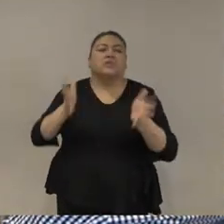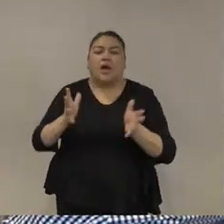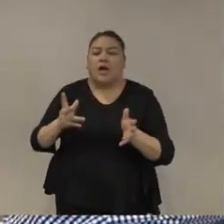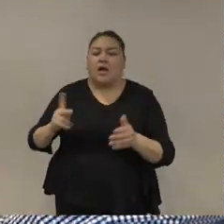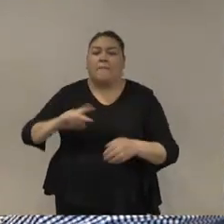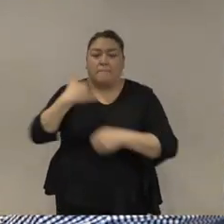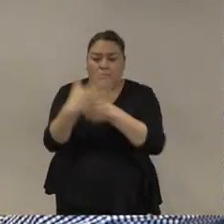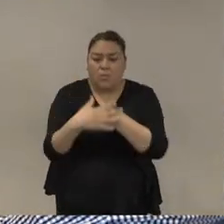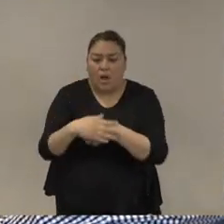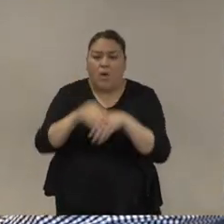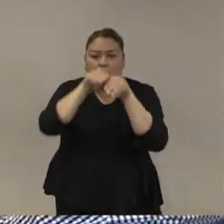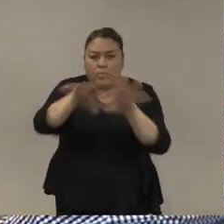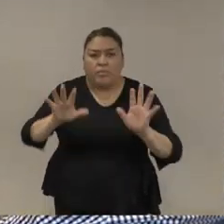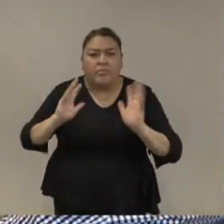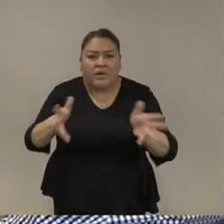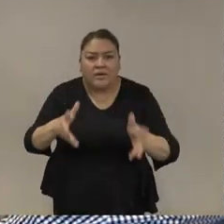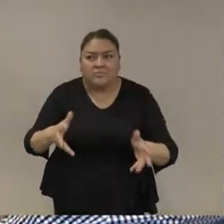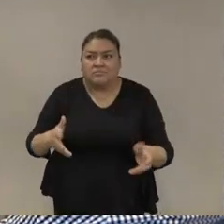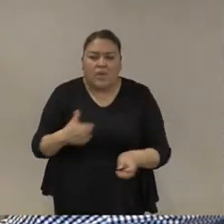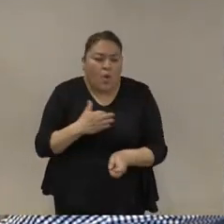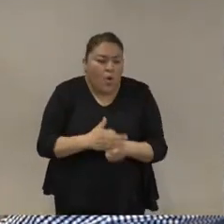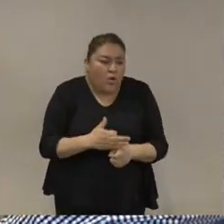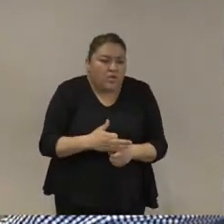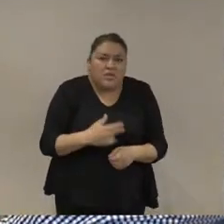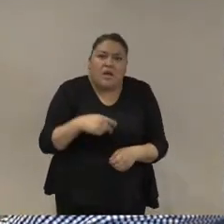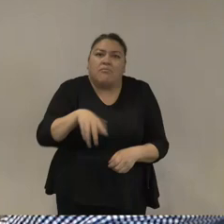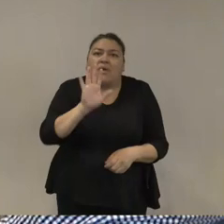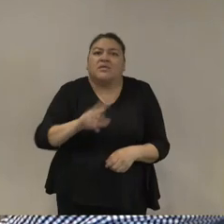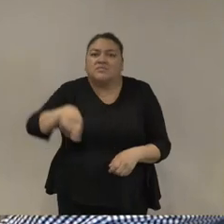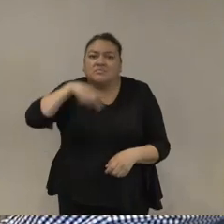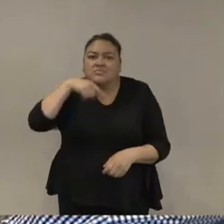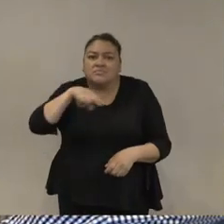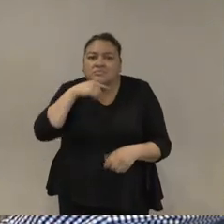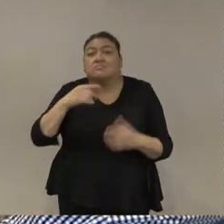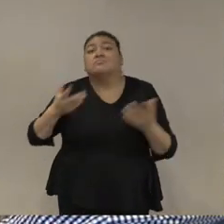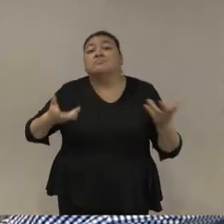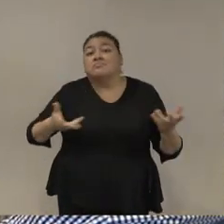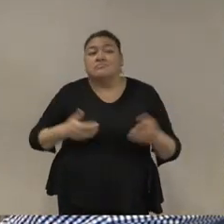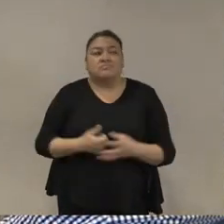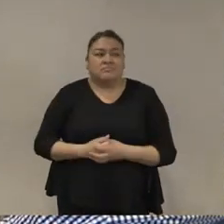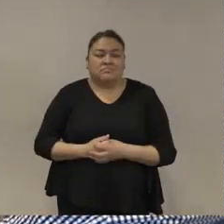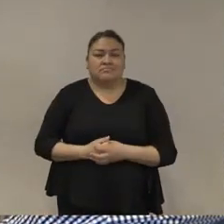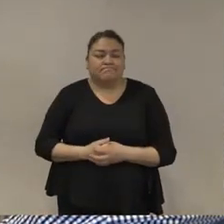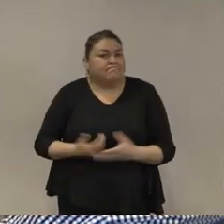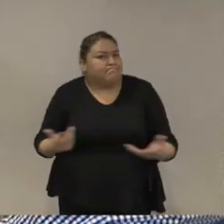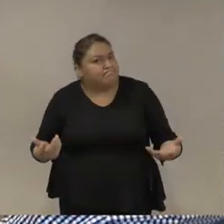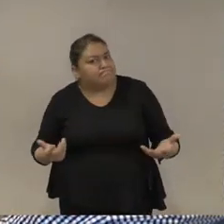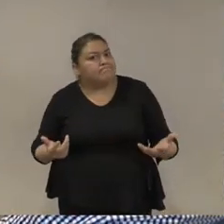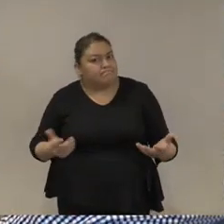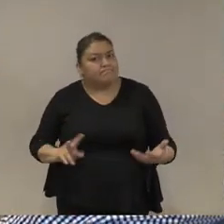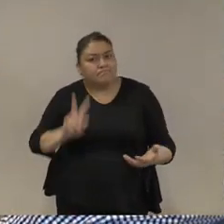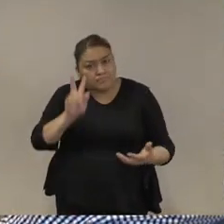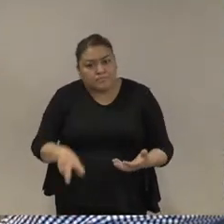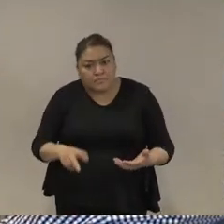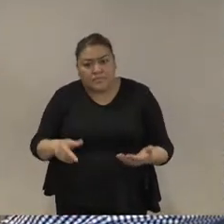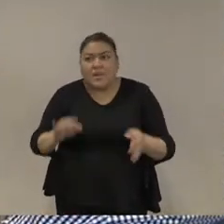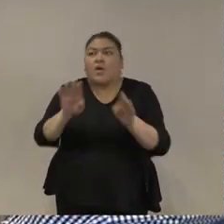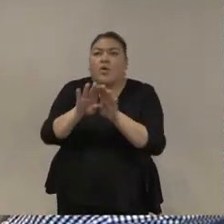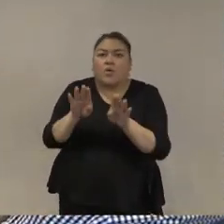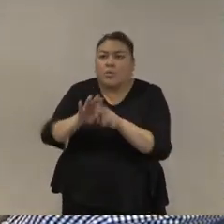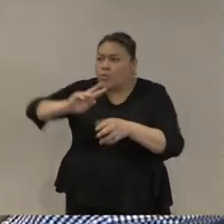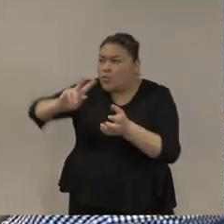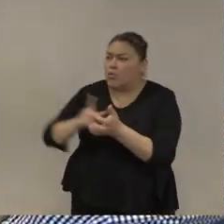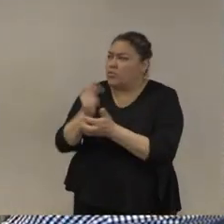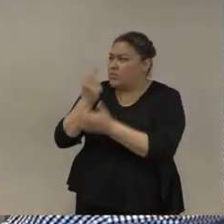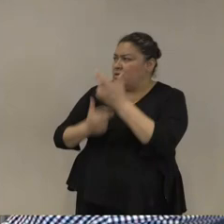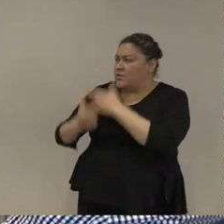cómo retomamos y eso es algo que hemos conversado con algunos de los presentes cómo retomamos la interlocución